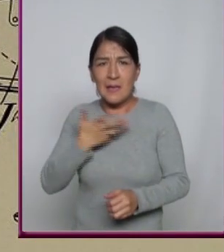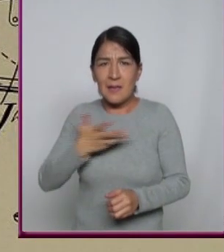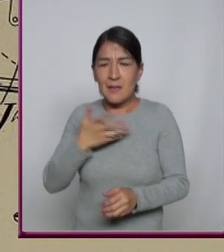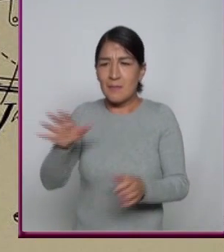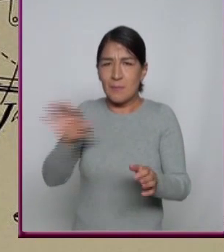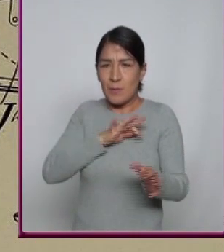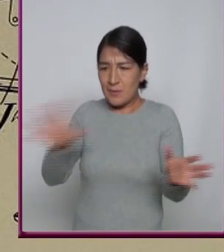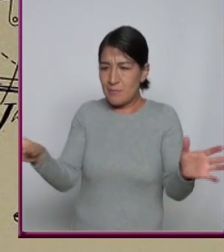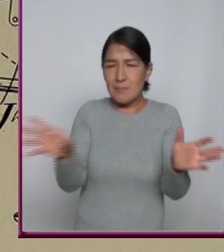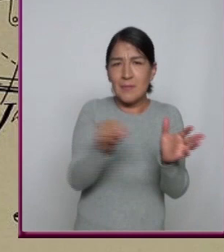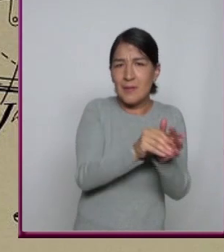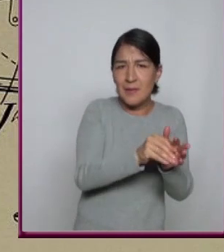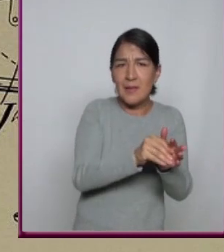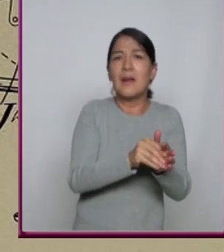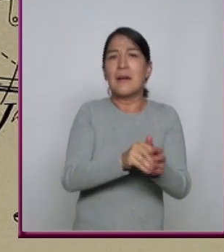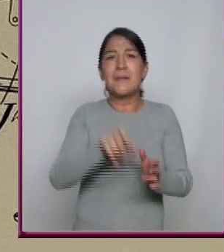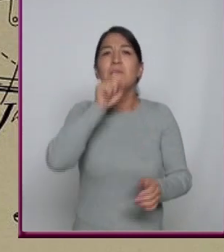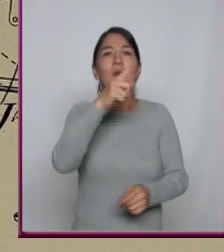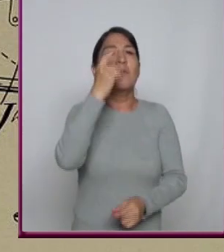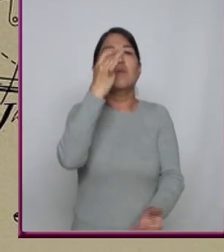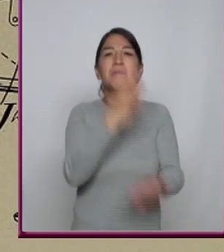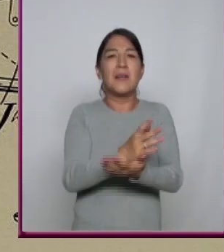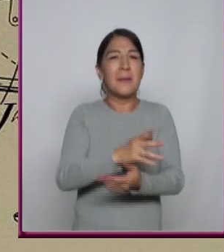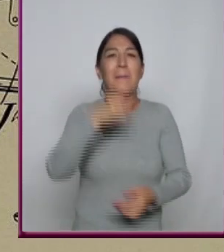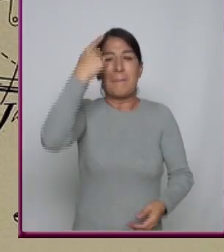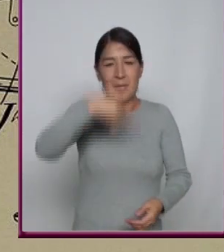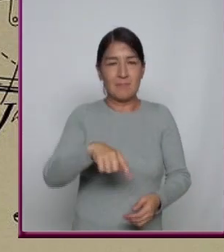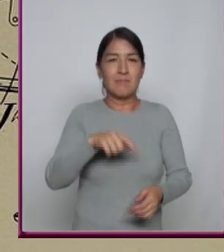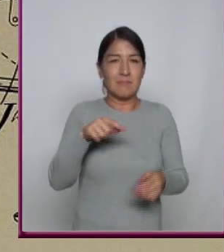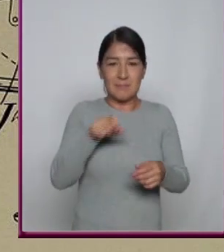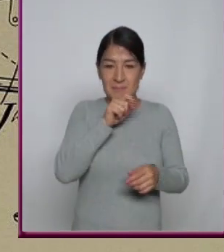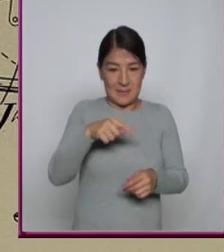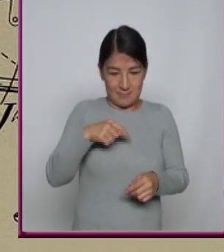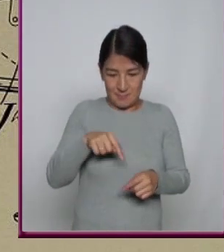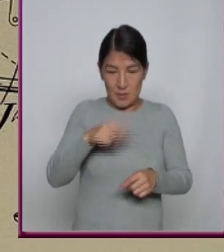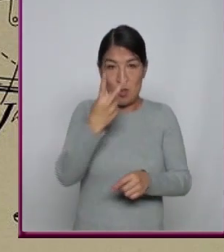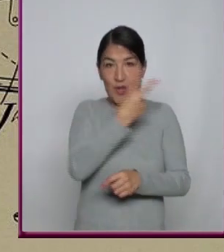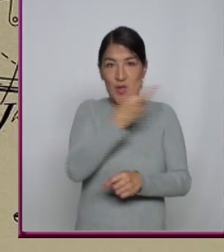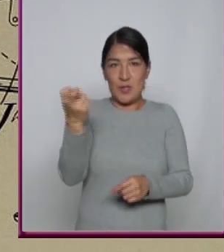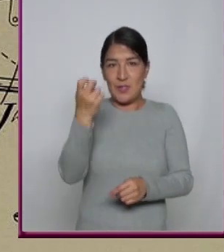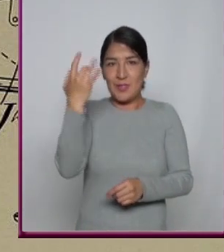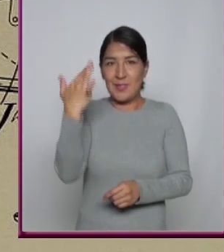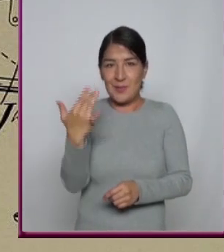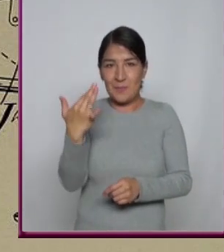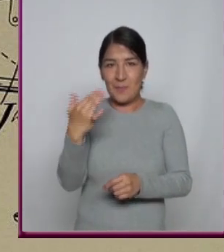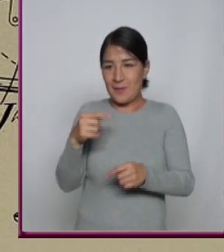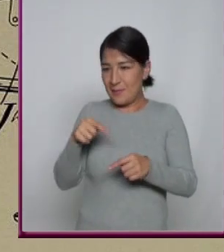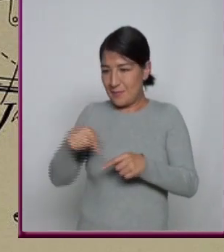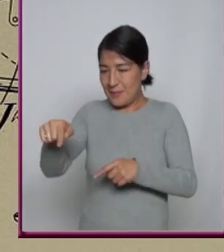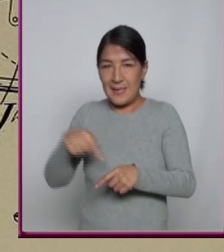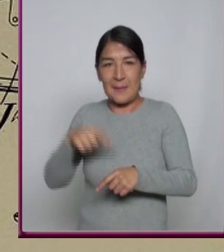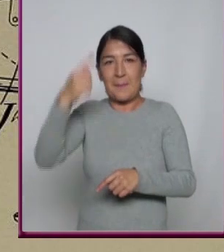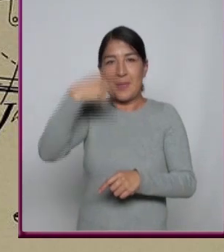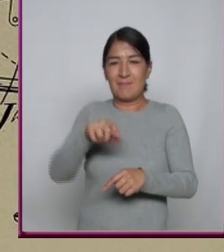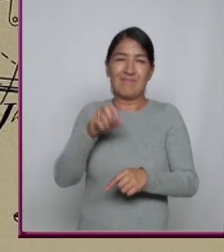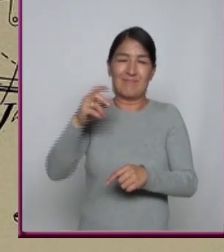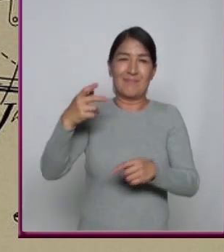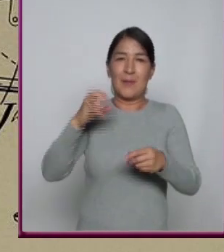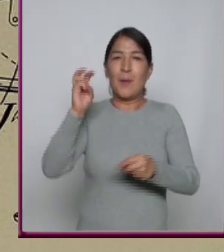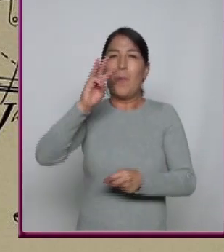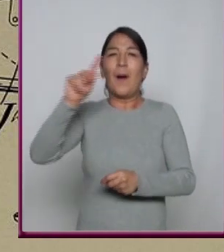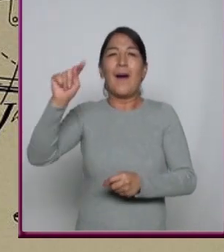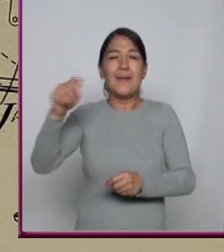esta tecnología Eran solamente los que estaban En el rango de los 250 a los 2500 Hz